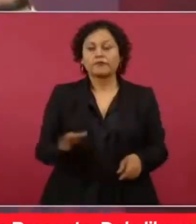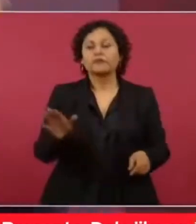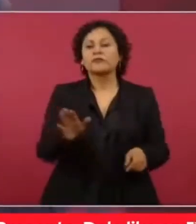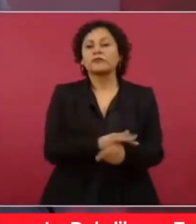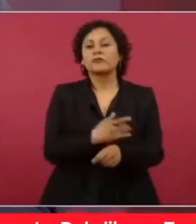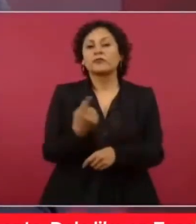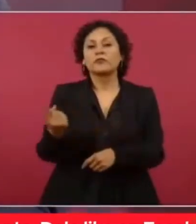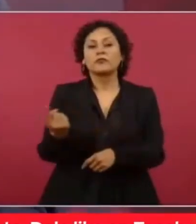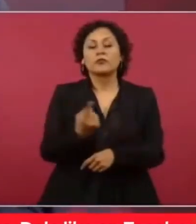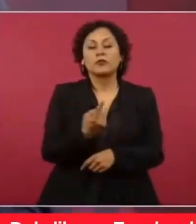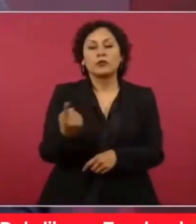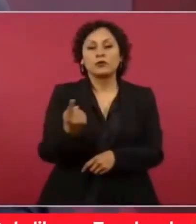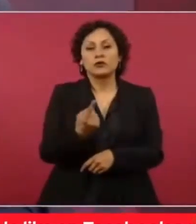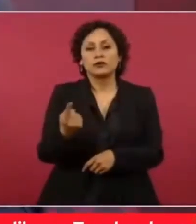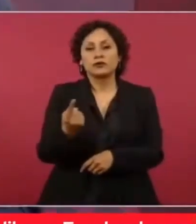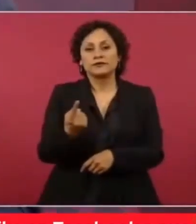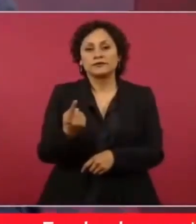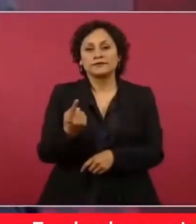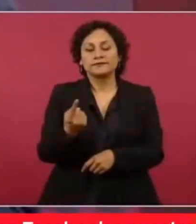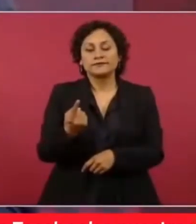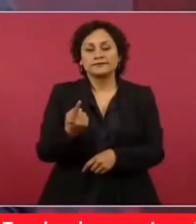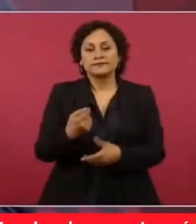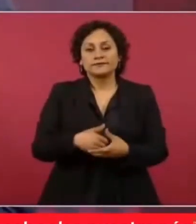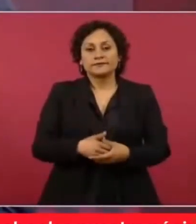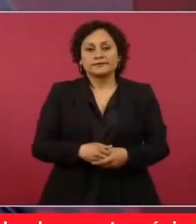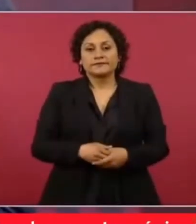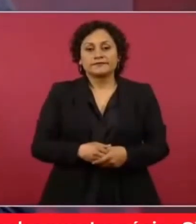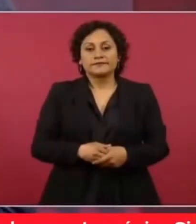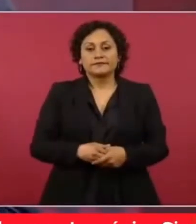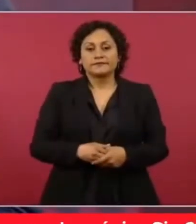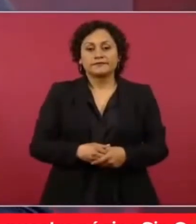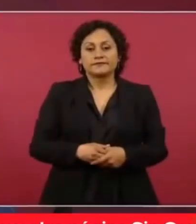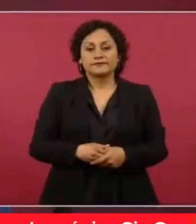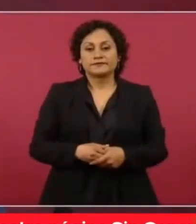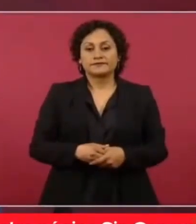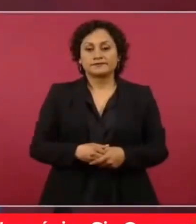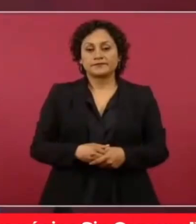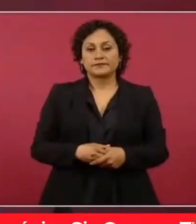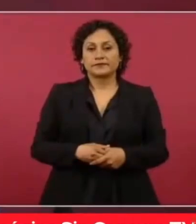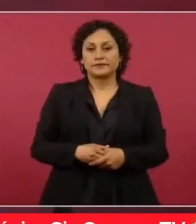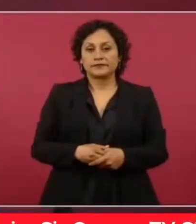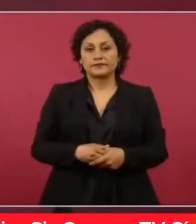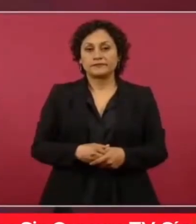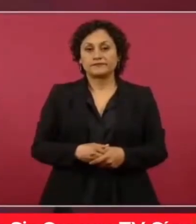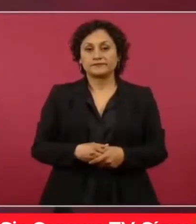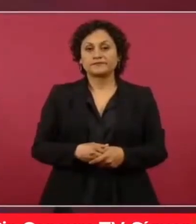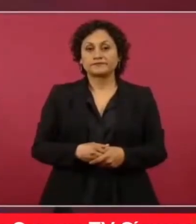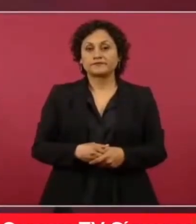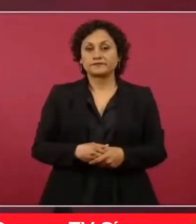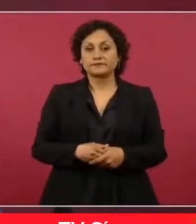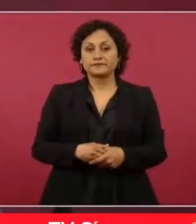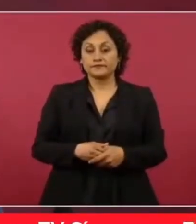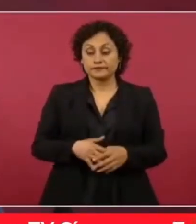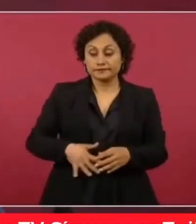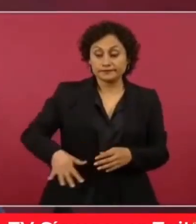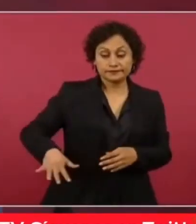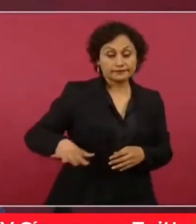se usó el subsuelo concesionado